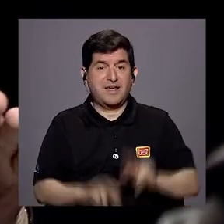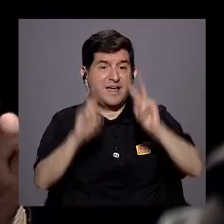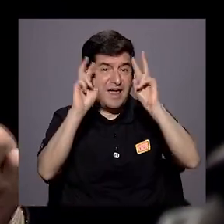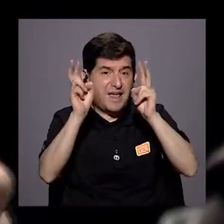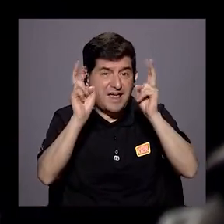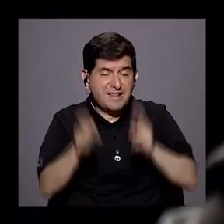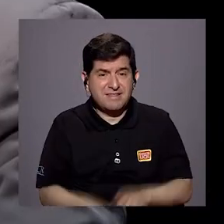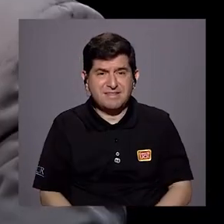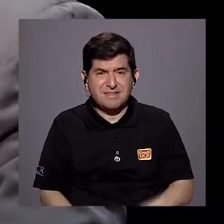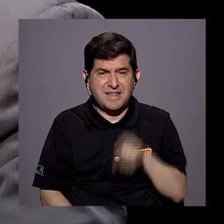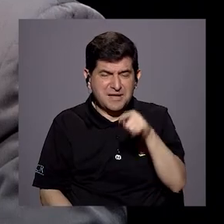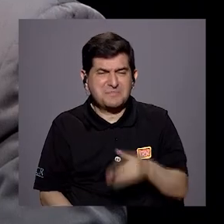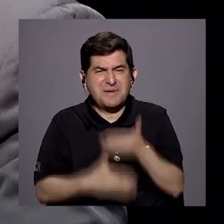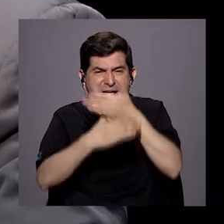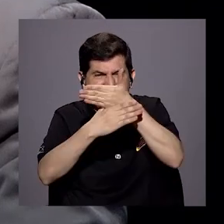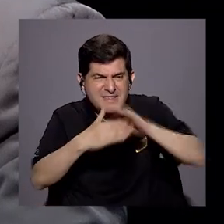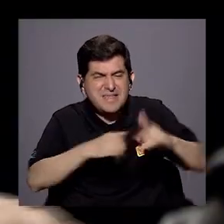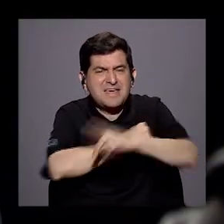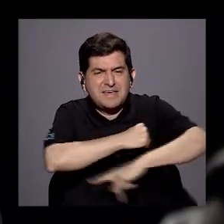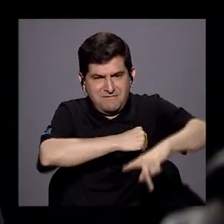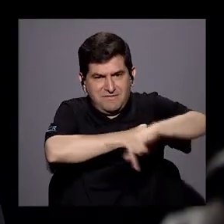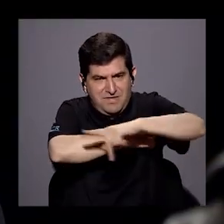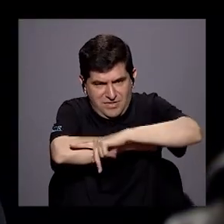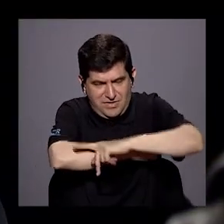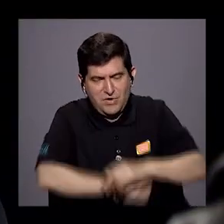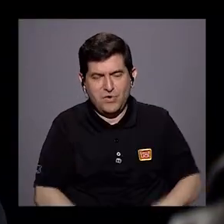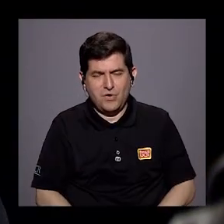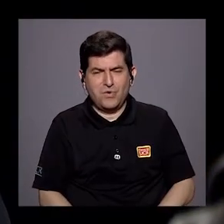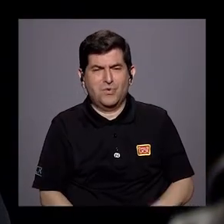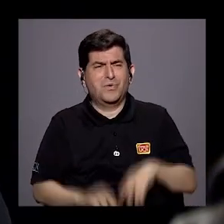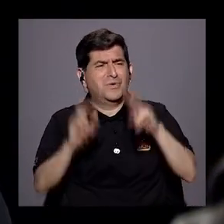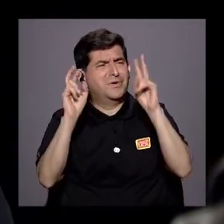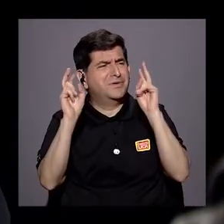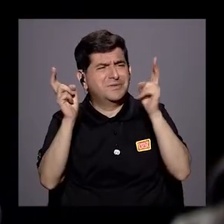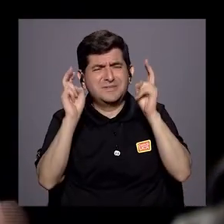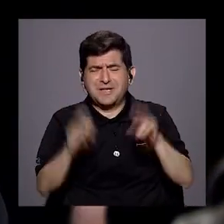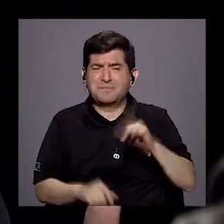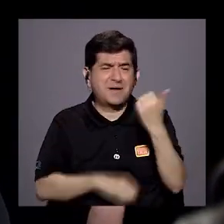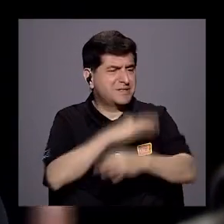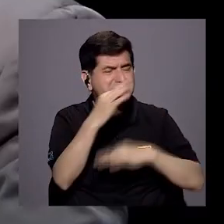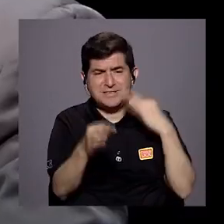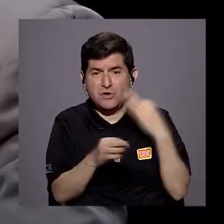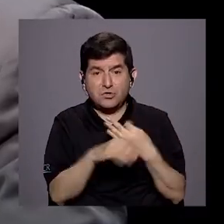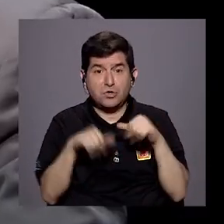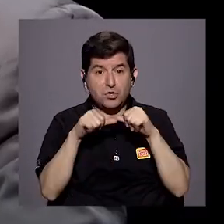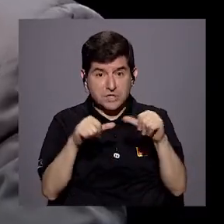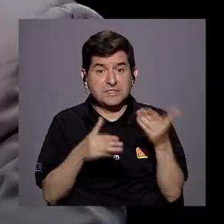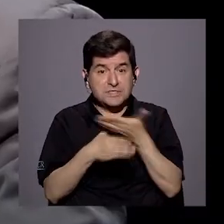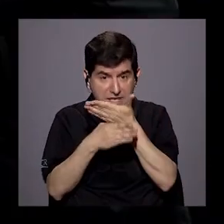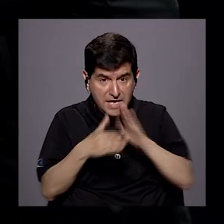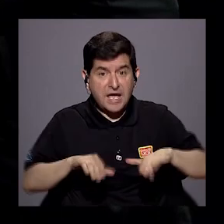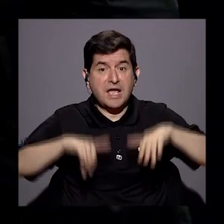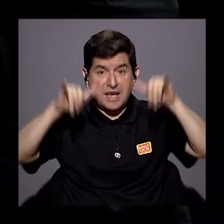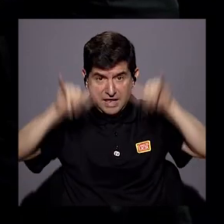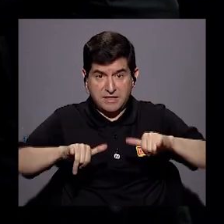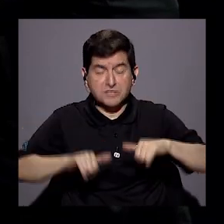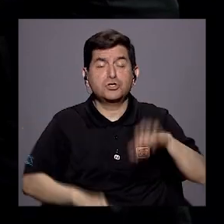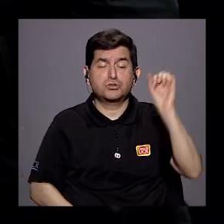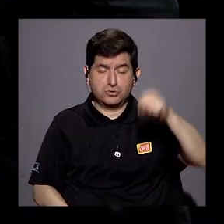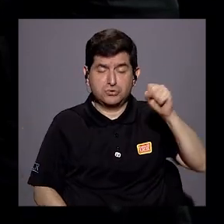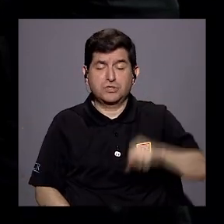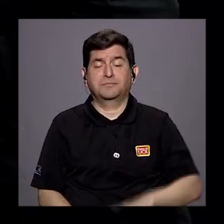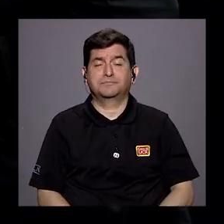temas en Polarizado el país, además. Sí, el país polarizó en temas de otro tipo. Y sigue polarizado. Sí, todavía sigue